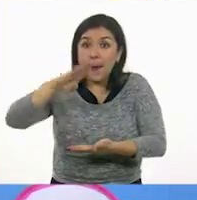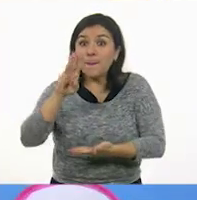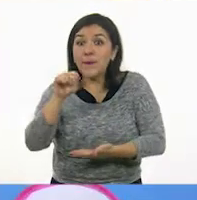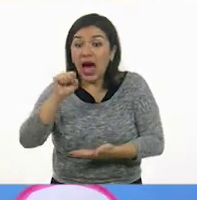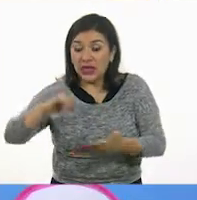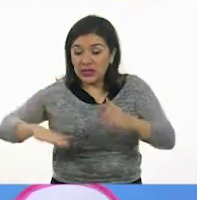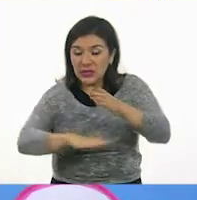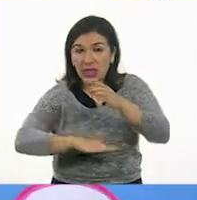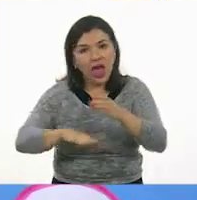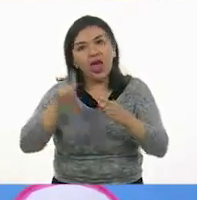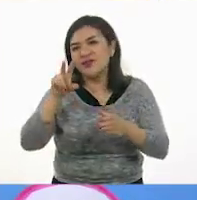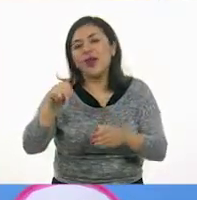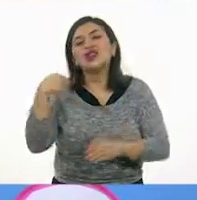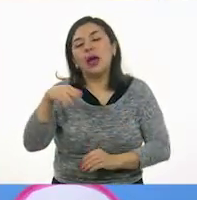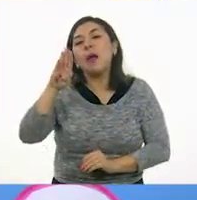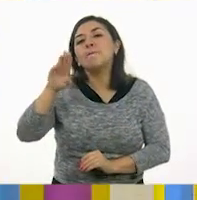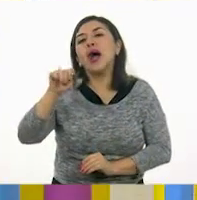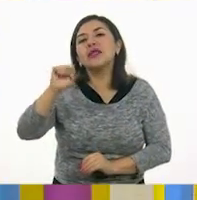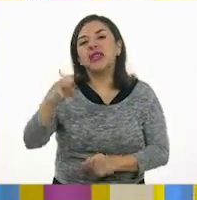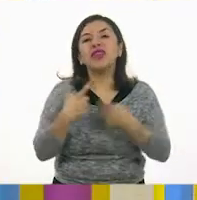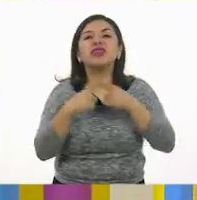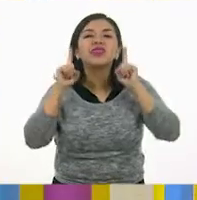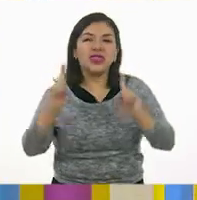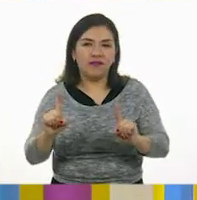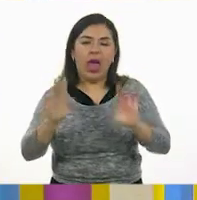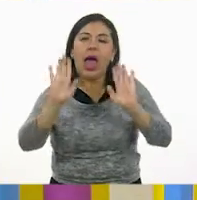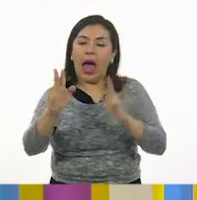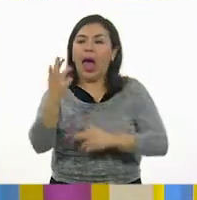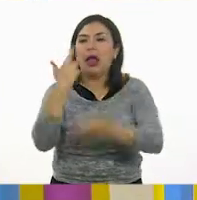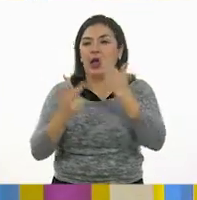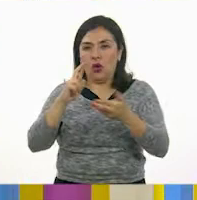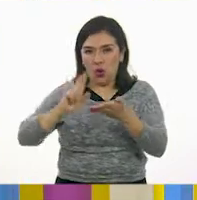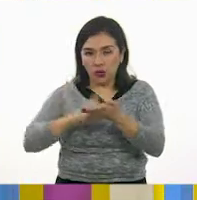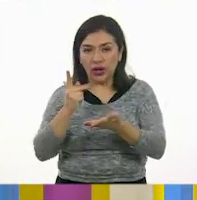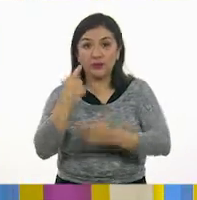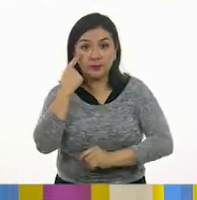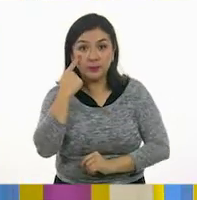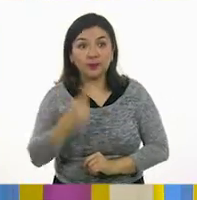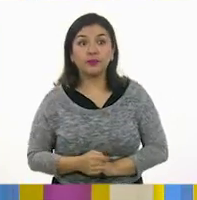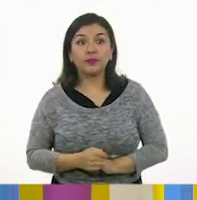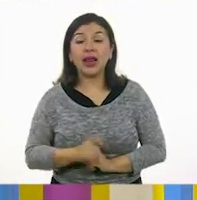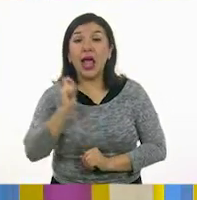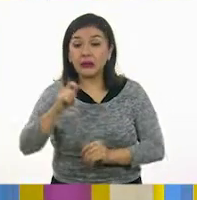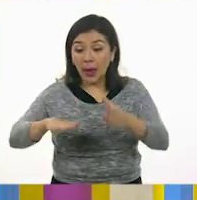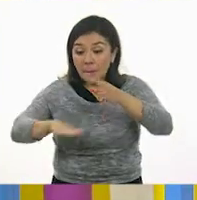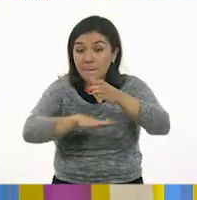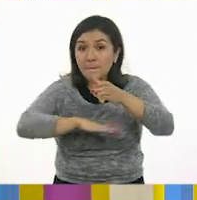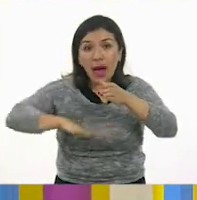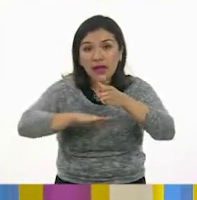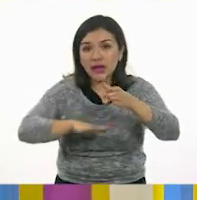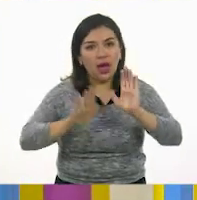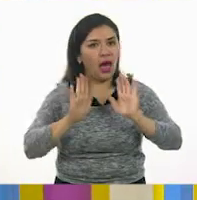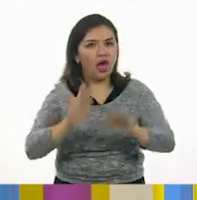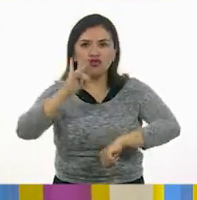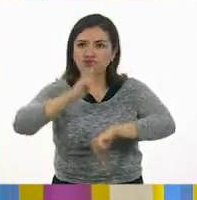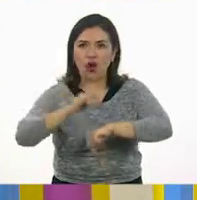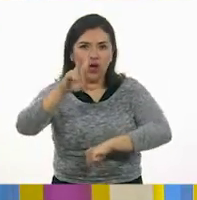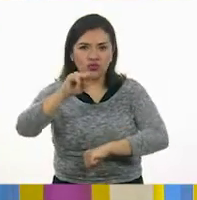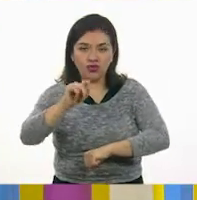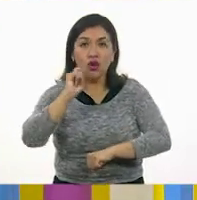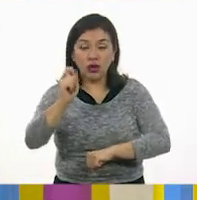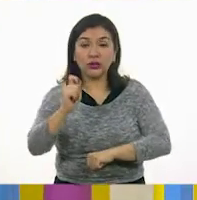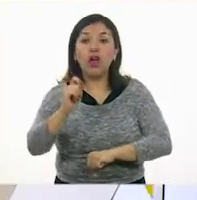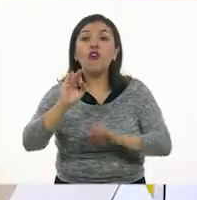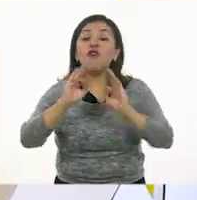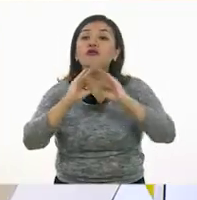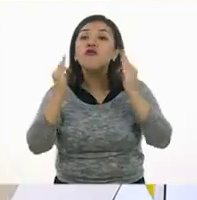se llaman bases. Esta es la base. Exactamente. Recapitulemos entonces. Estas siempre van a ser las bases. Y la forma que tienen